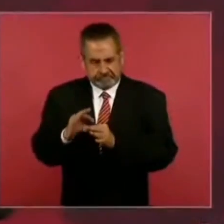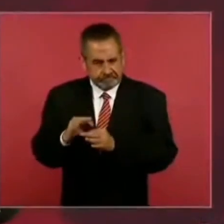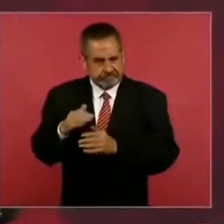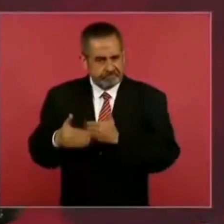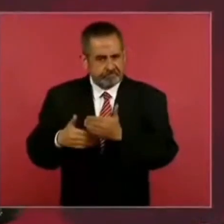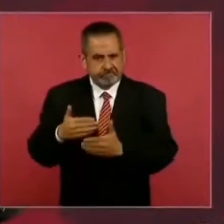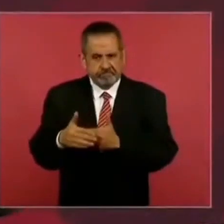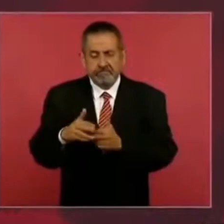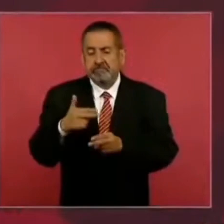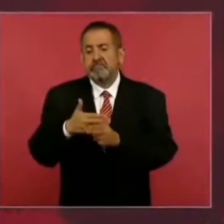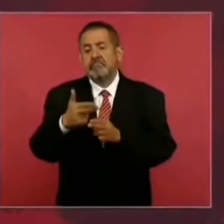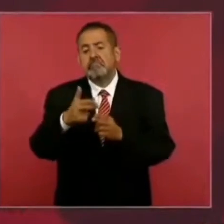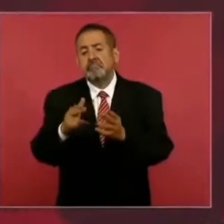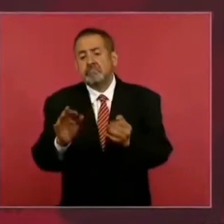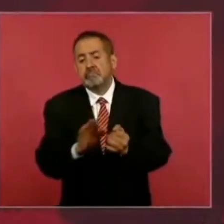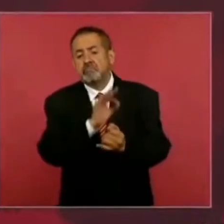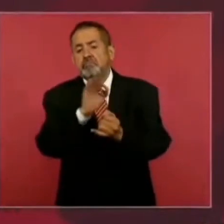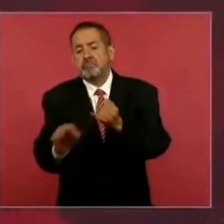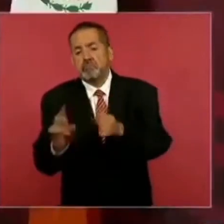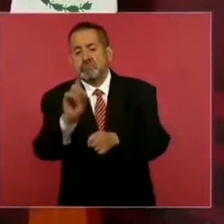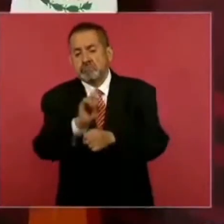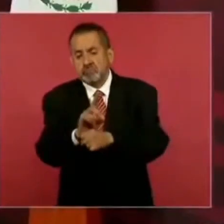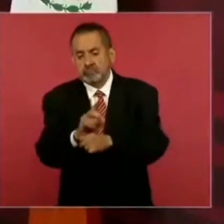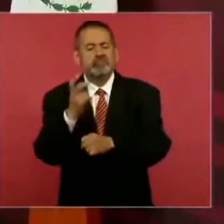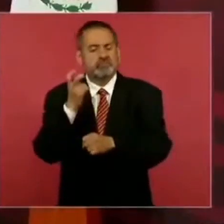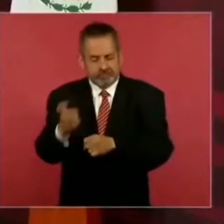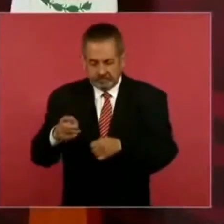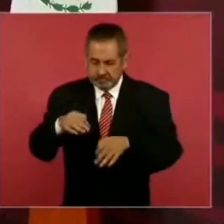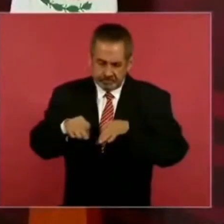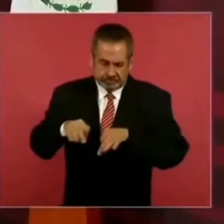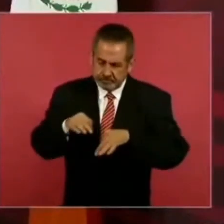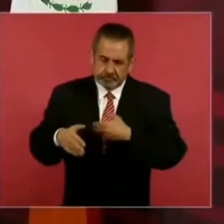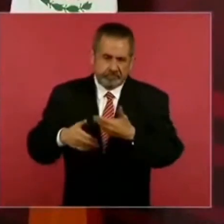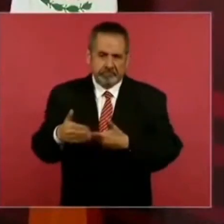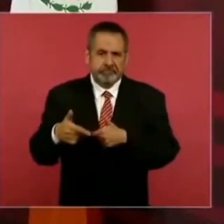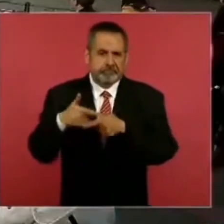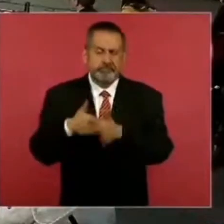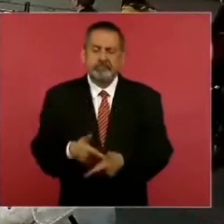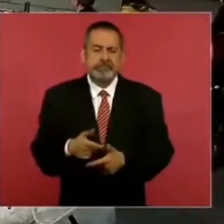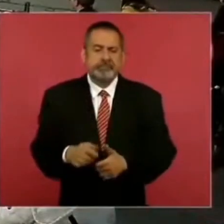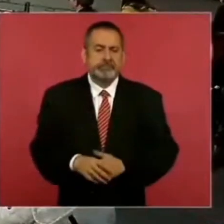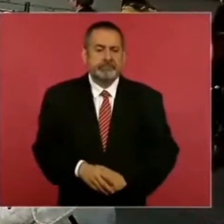hasta el último día hasta el último día